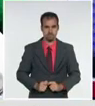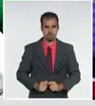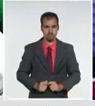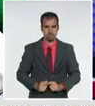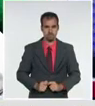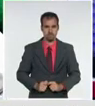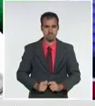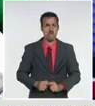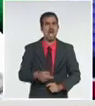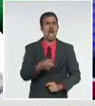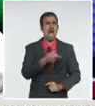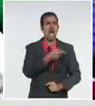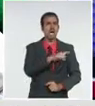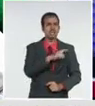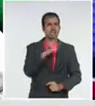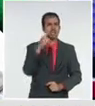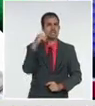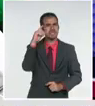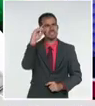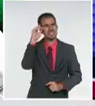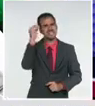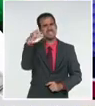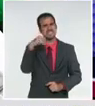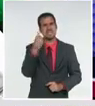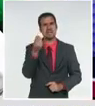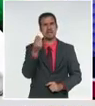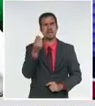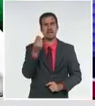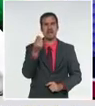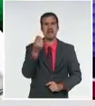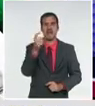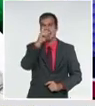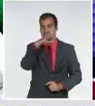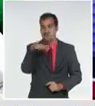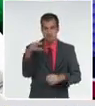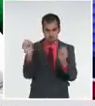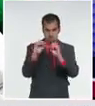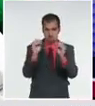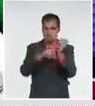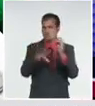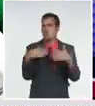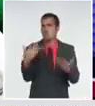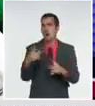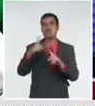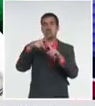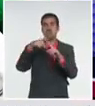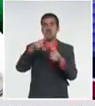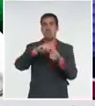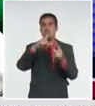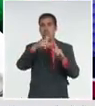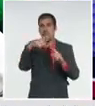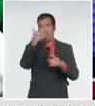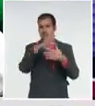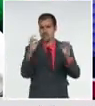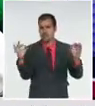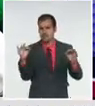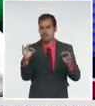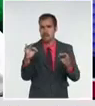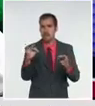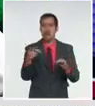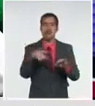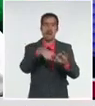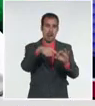casos pediátricos, ni Las Tunas, ni Guantánamo, ni Altemisa, ni el municipio especial